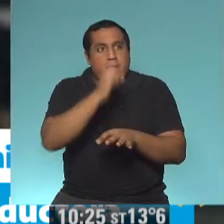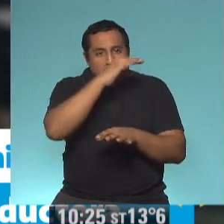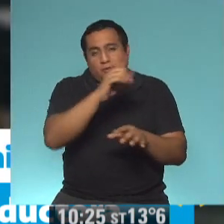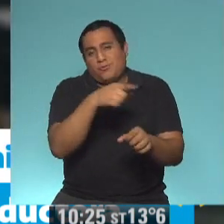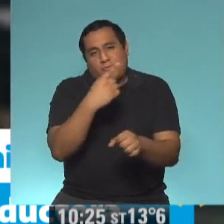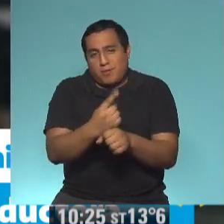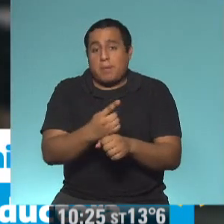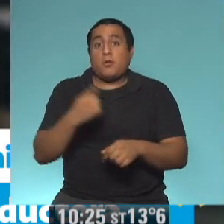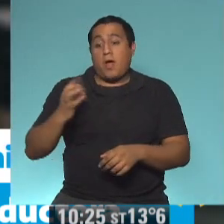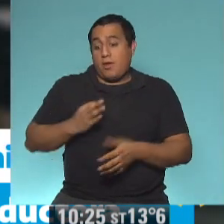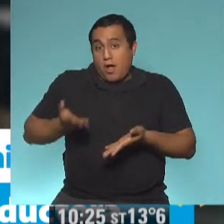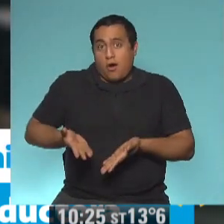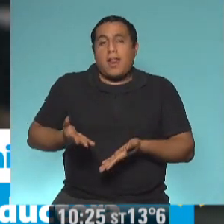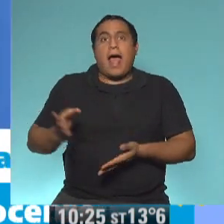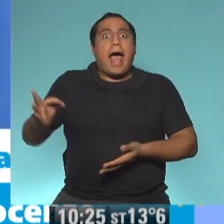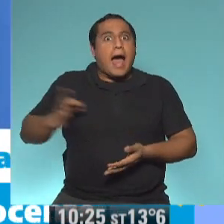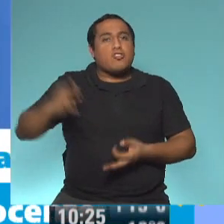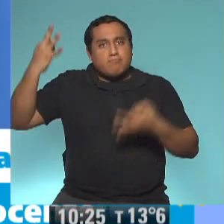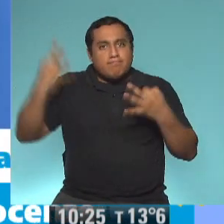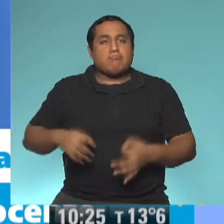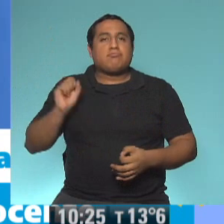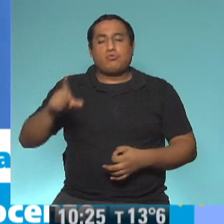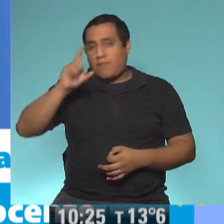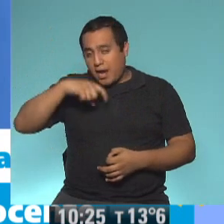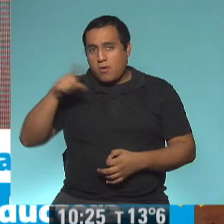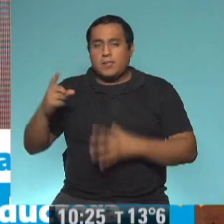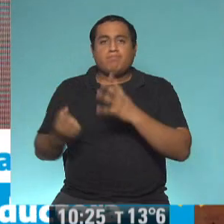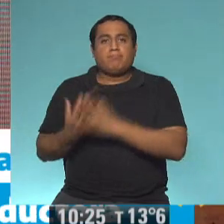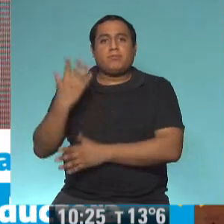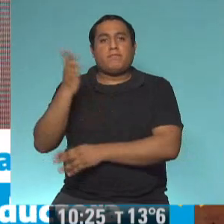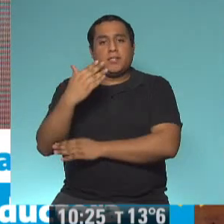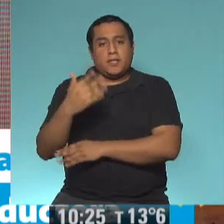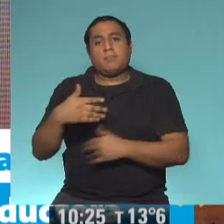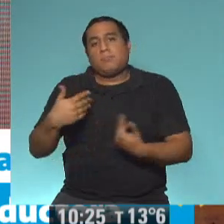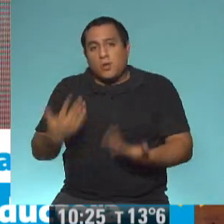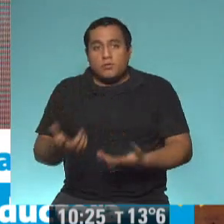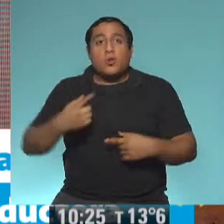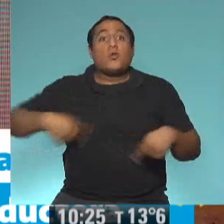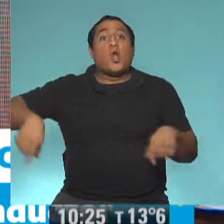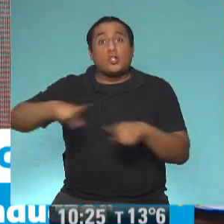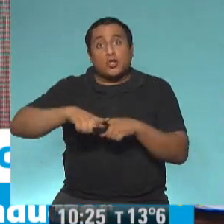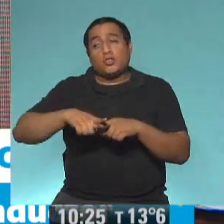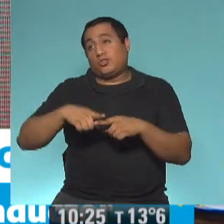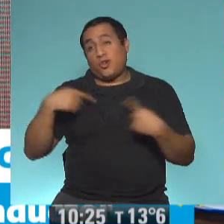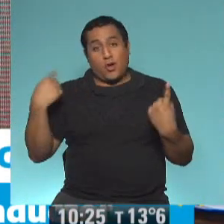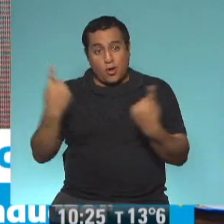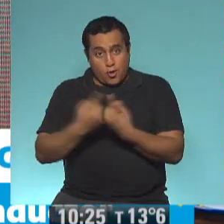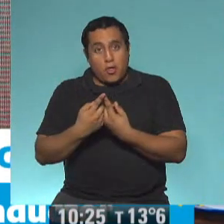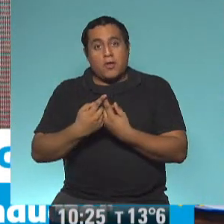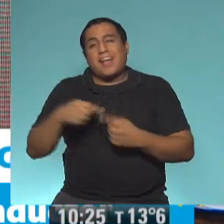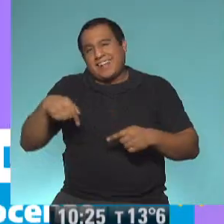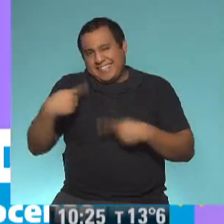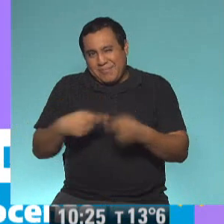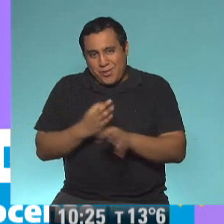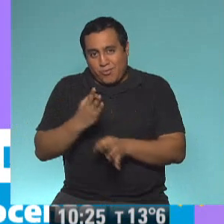porque este año es el año de Manuel Belgrano. El creador de la bandera. Por eso, nosotros y nosotras. Quienes hacemos Seguimos